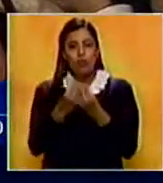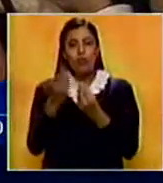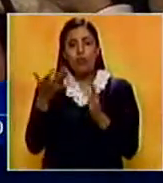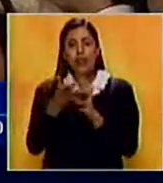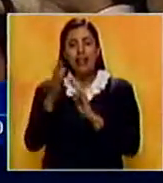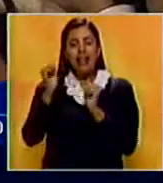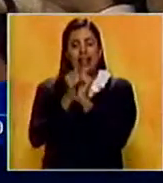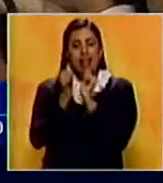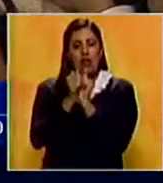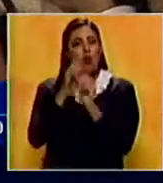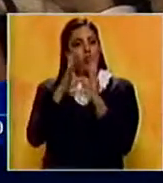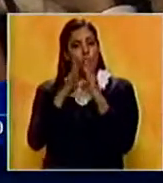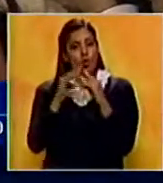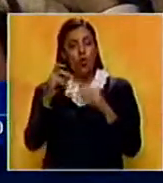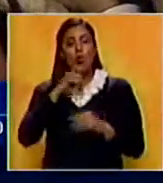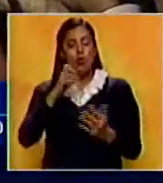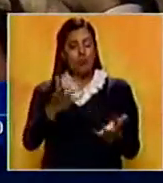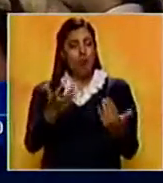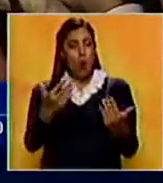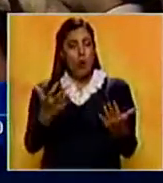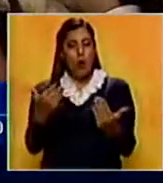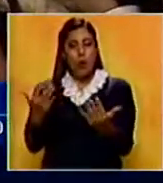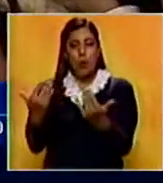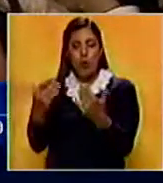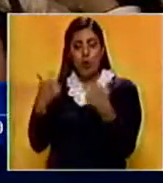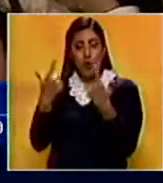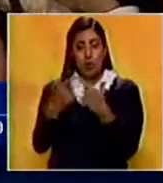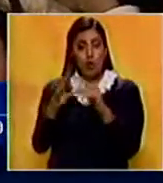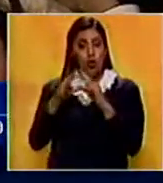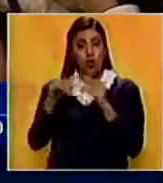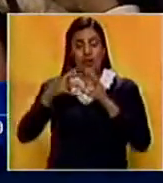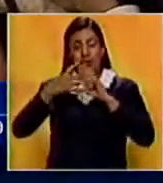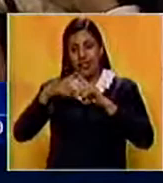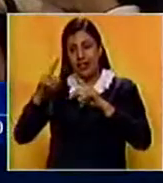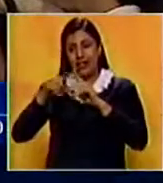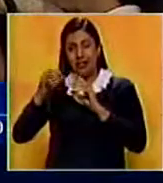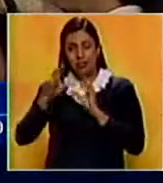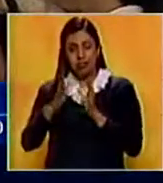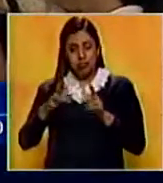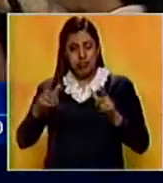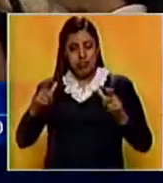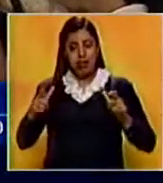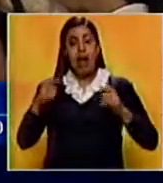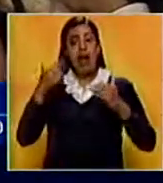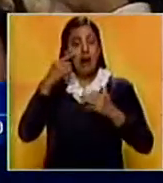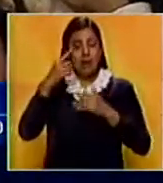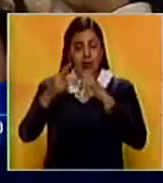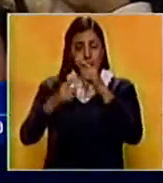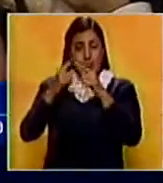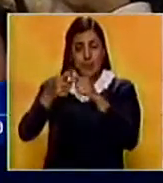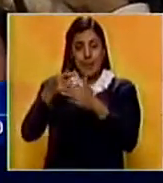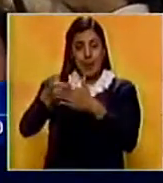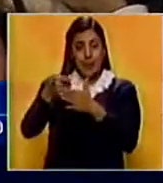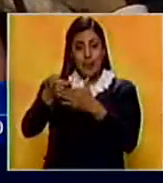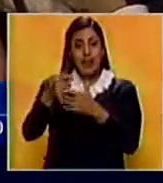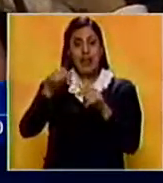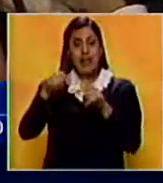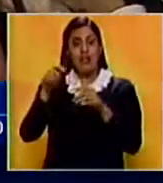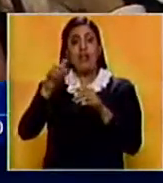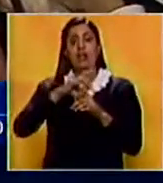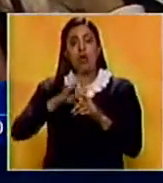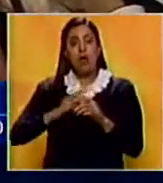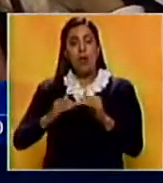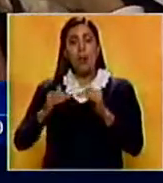mercurio. Todo el oro que se va a generar en estas plantas, que son de distintas capacidades y a medida que vamos invirtiendo este